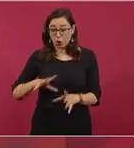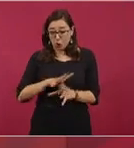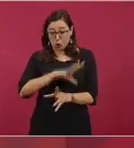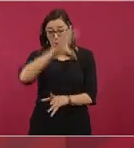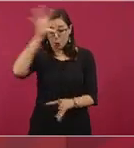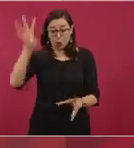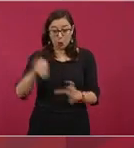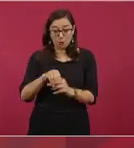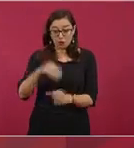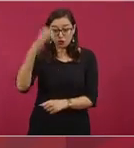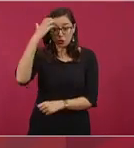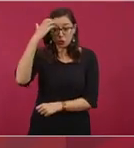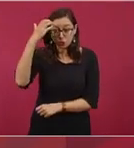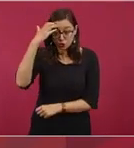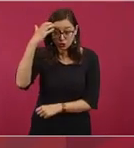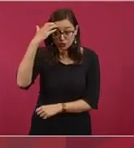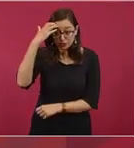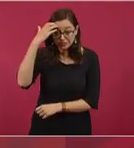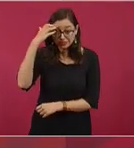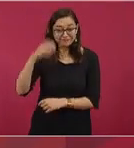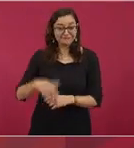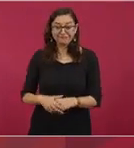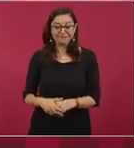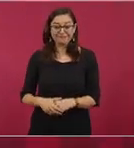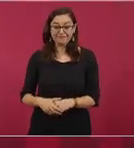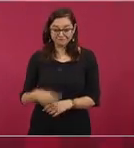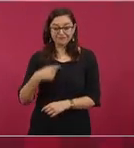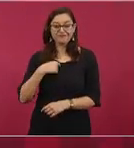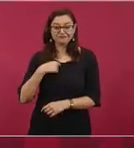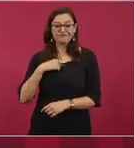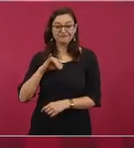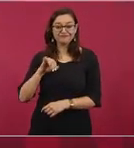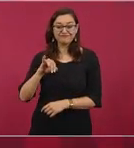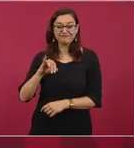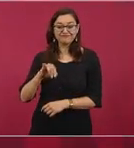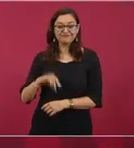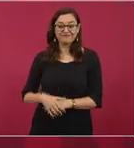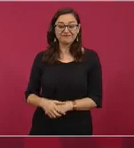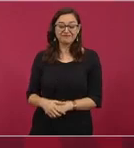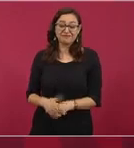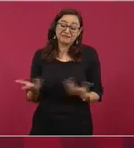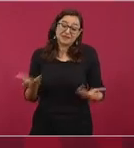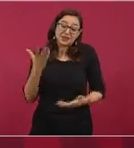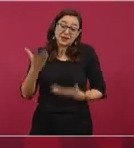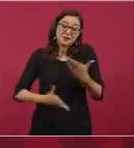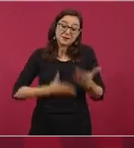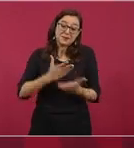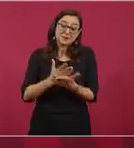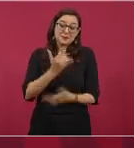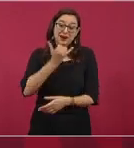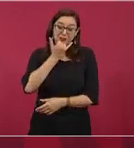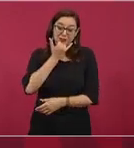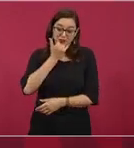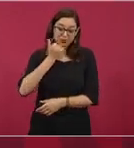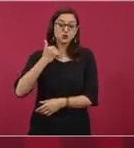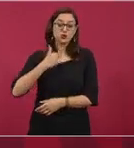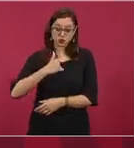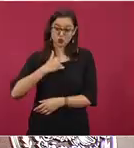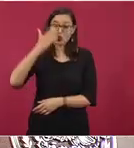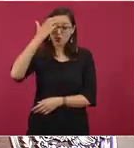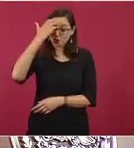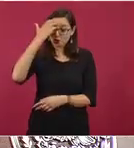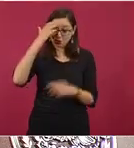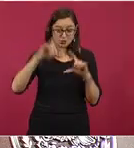como el que les está hablando y ofrezco disculpas por